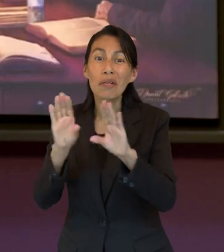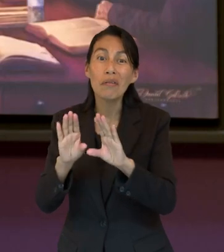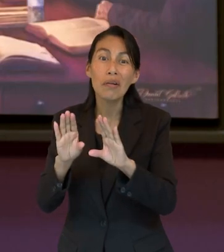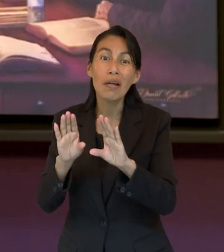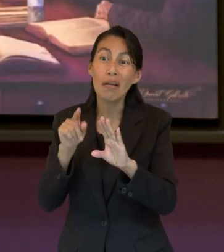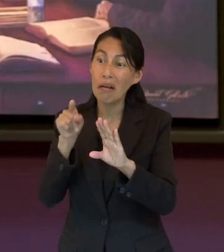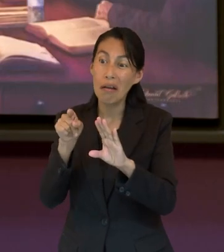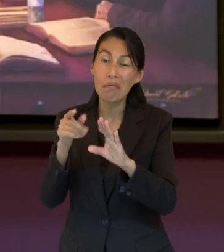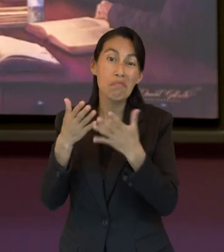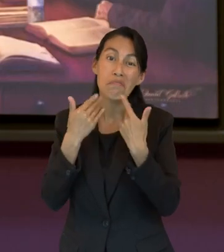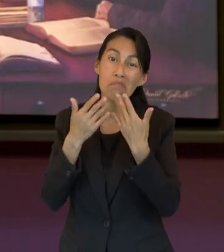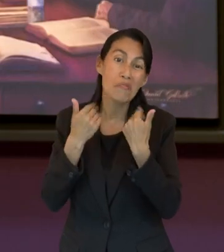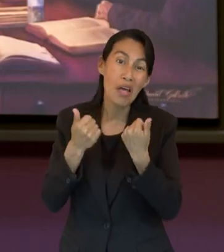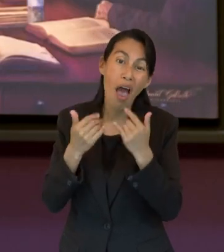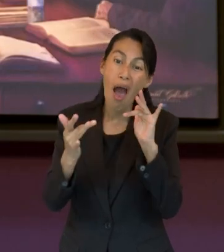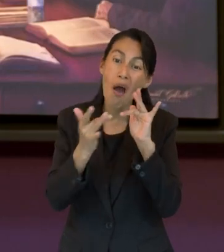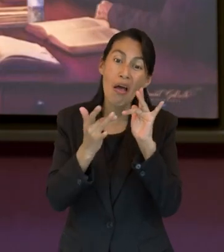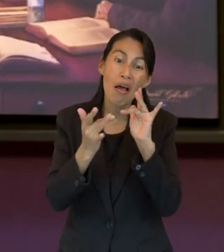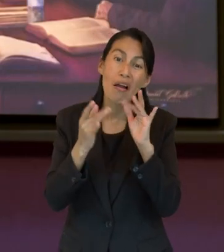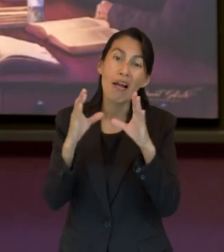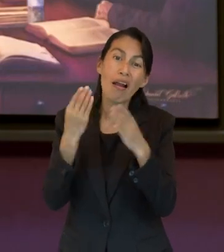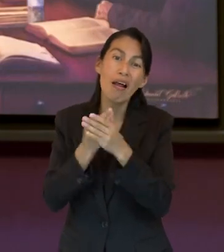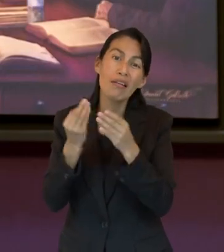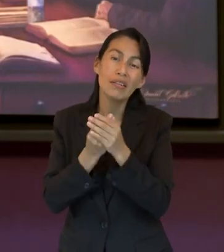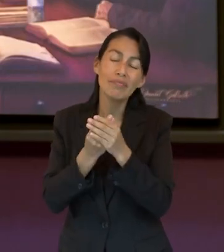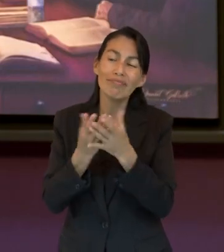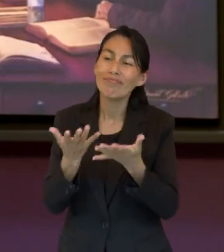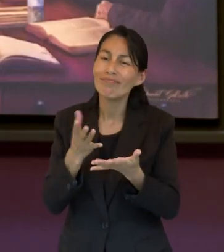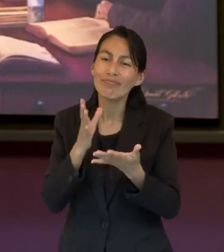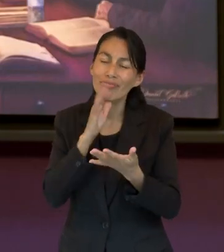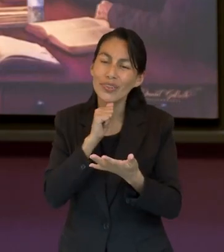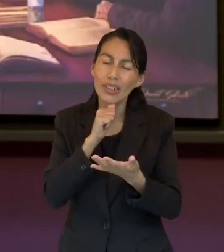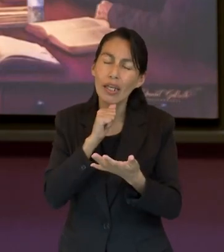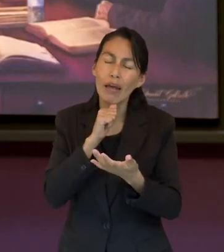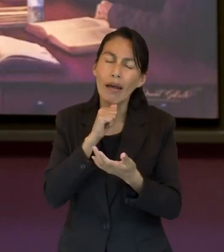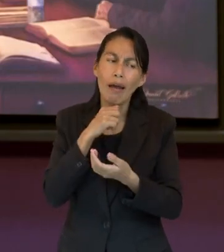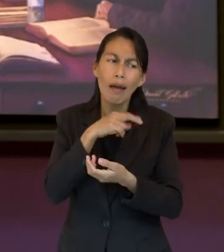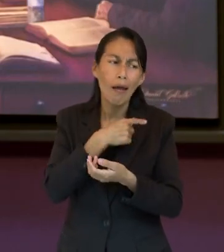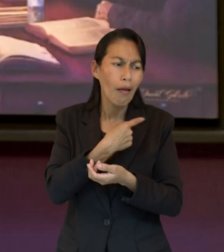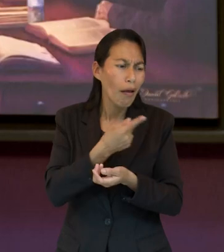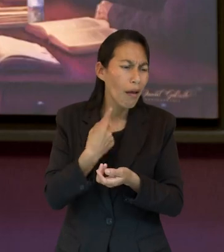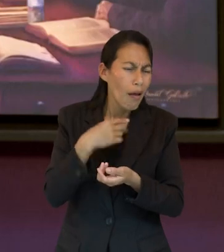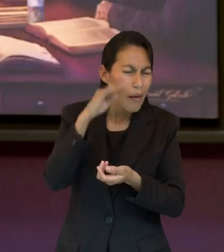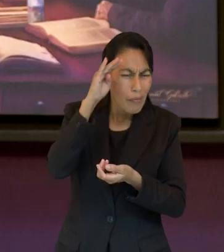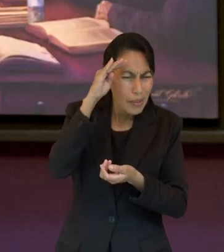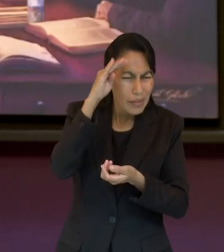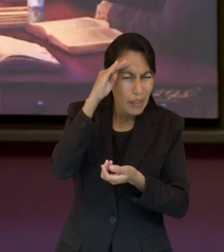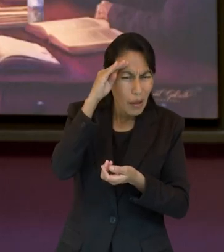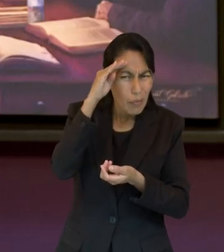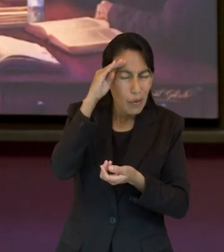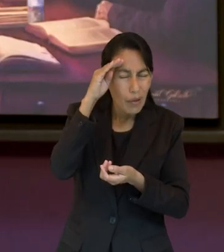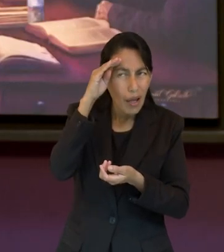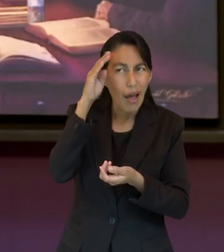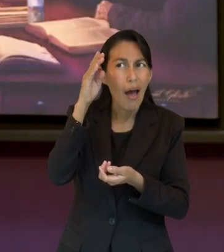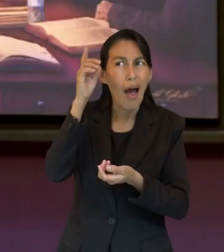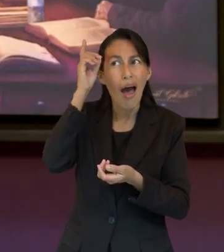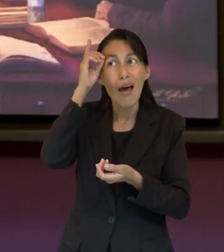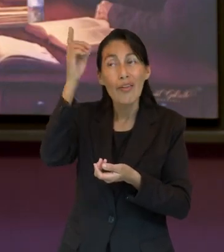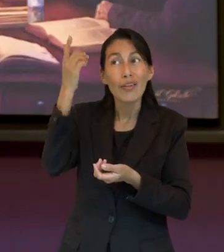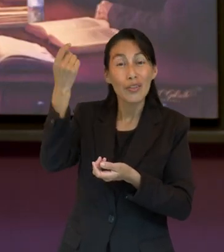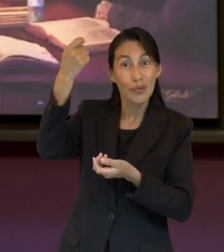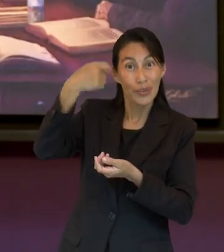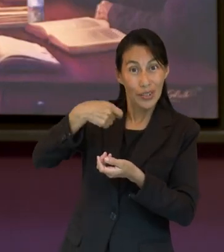necesitaba una computadora porque no tenía cómo conectarse en las clases así que dijimos bueno